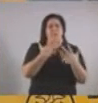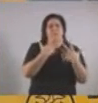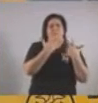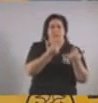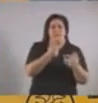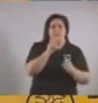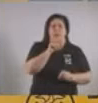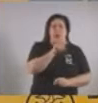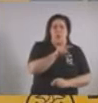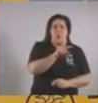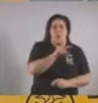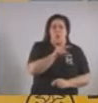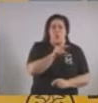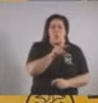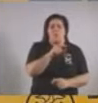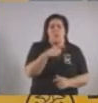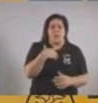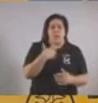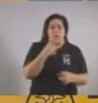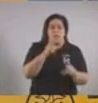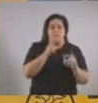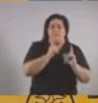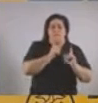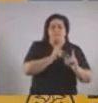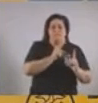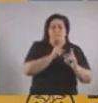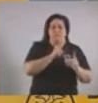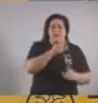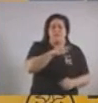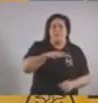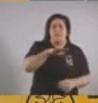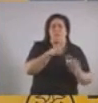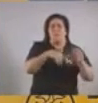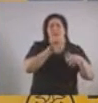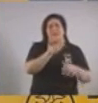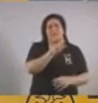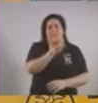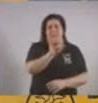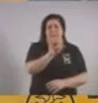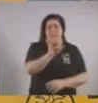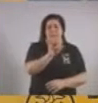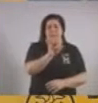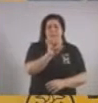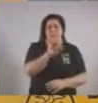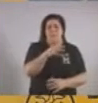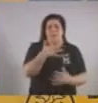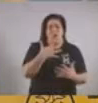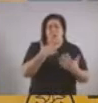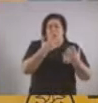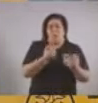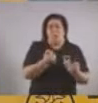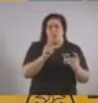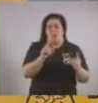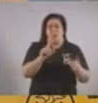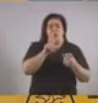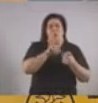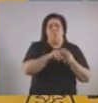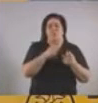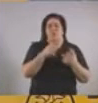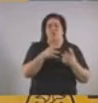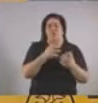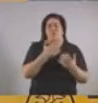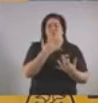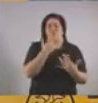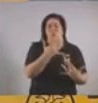que le vienen poniendo el hombro en el frente de batalla en las situaciones más difíciles y no le aflojan y tienen un compromiso enorme. A